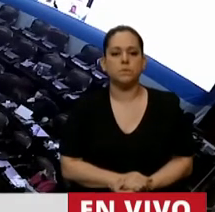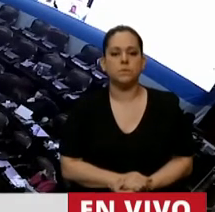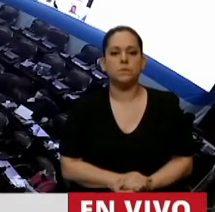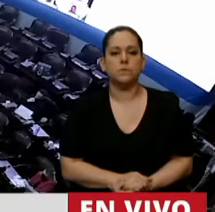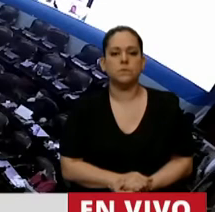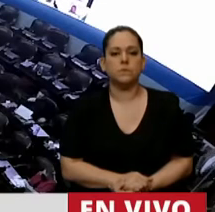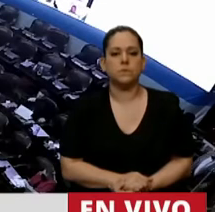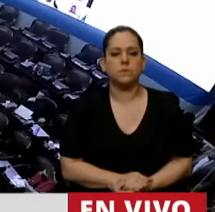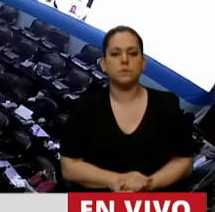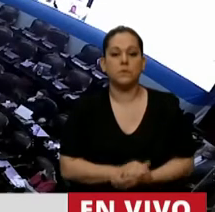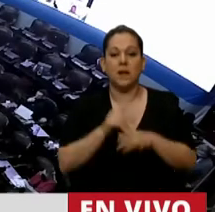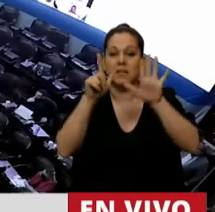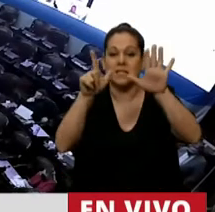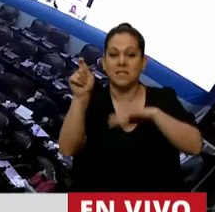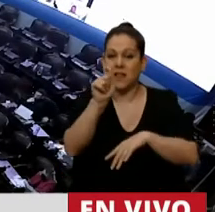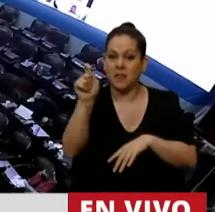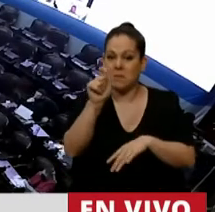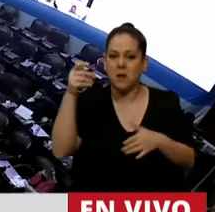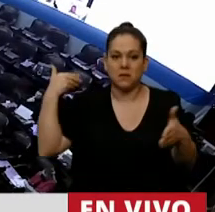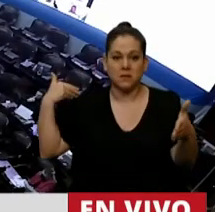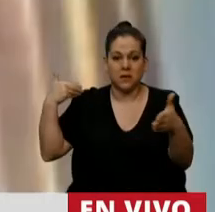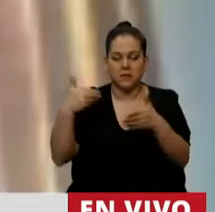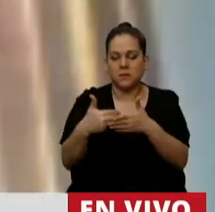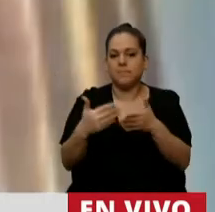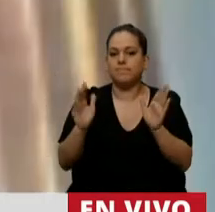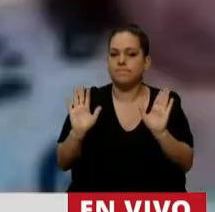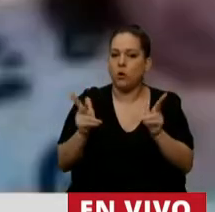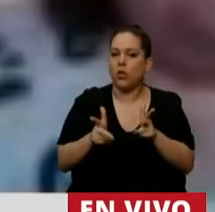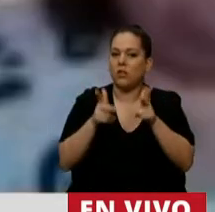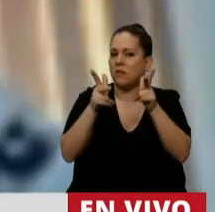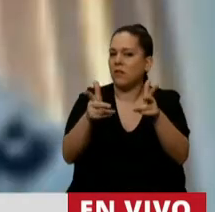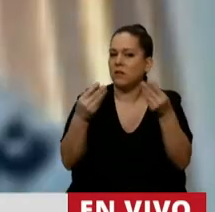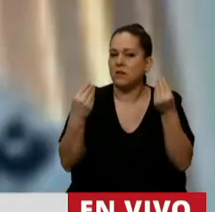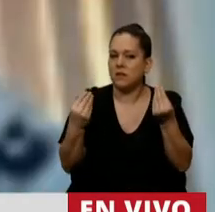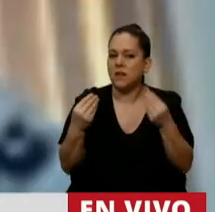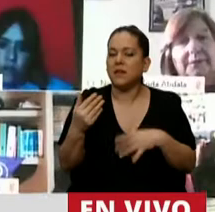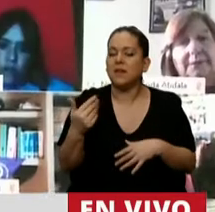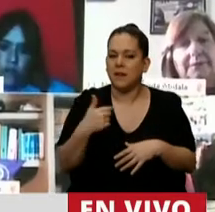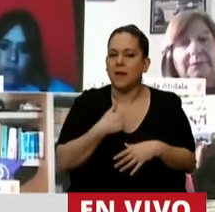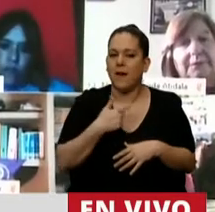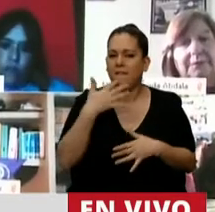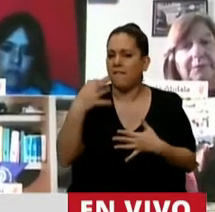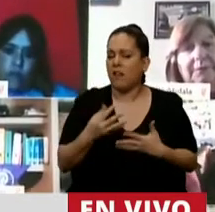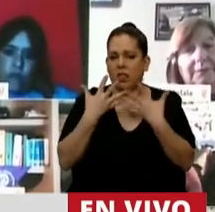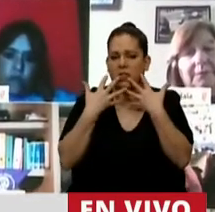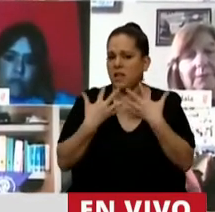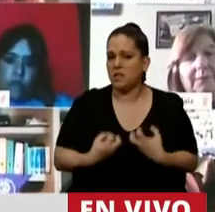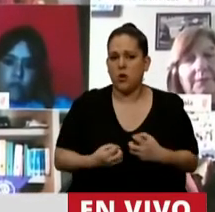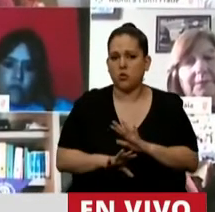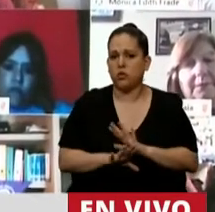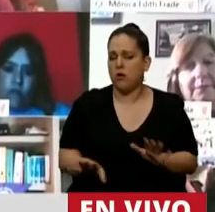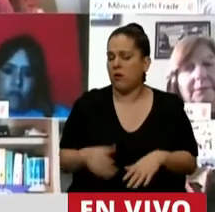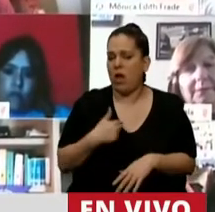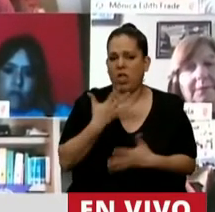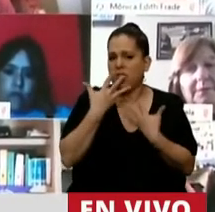después de siete meses de espera, tengo que decir, señor Jefe de Gabinete, que me ha desilusionado y